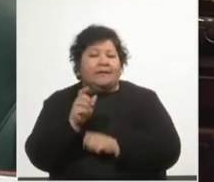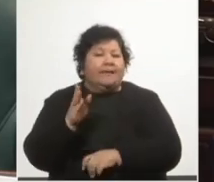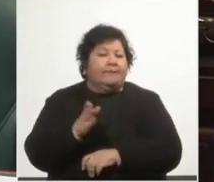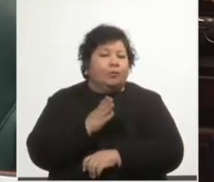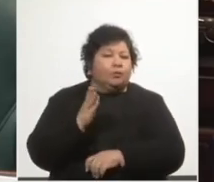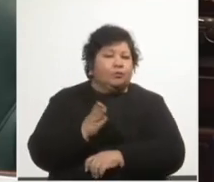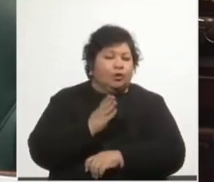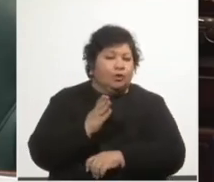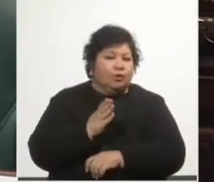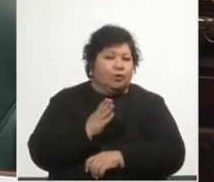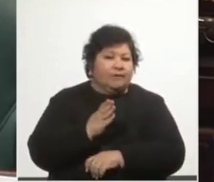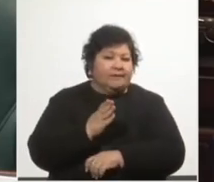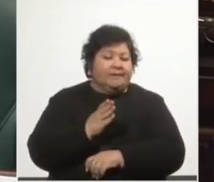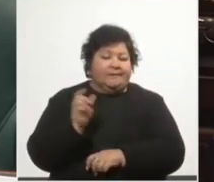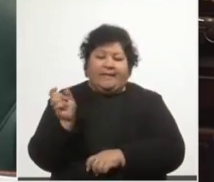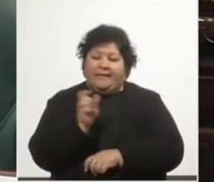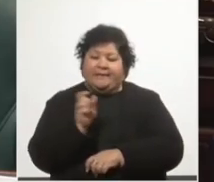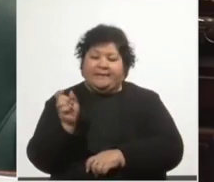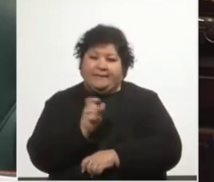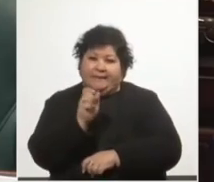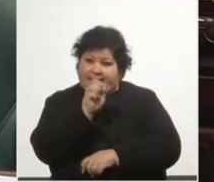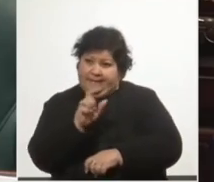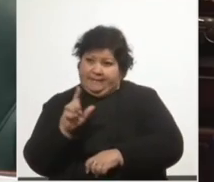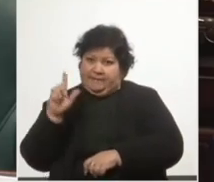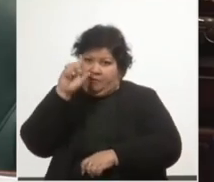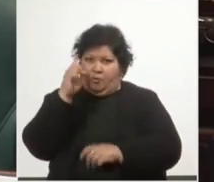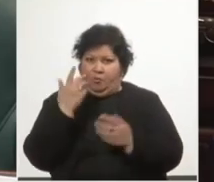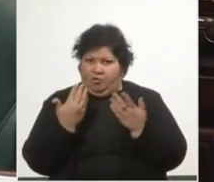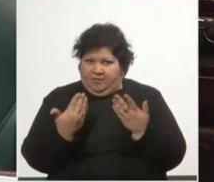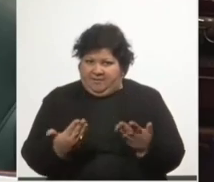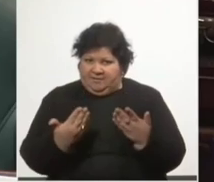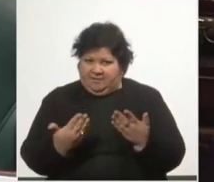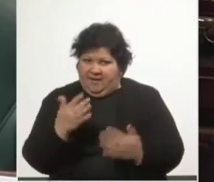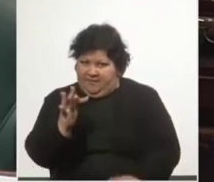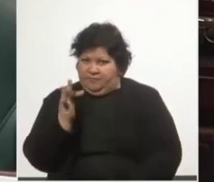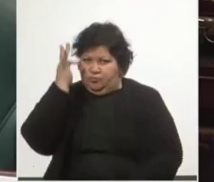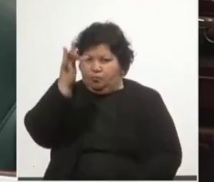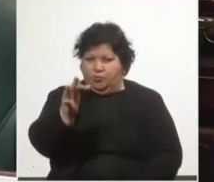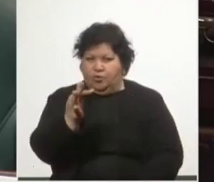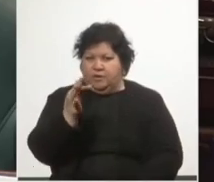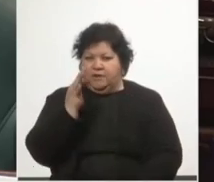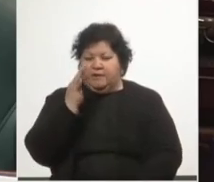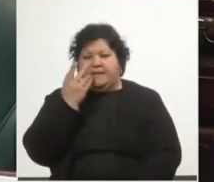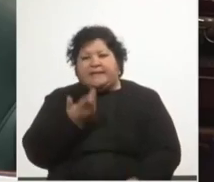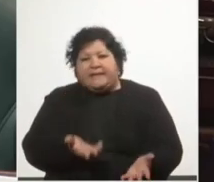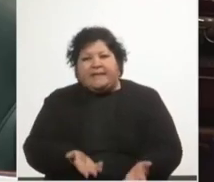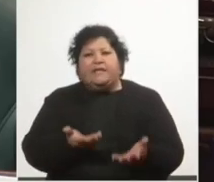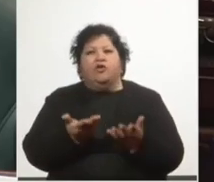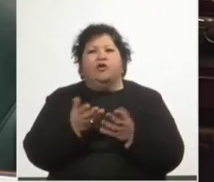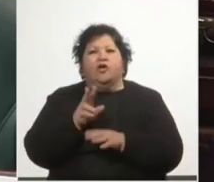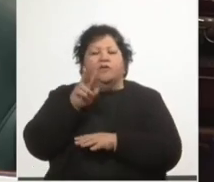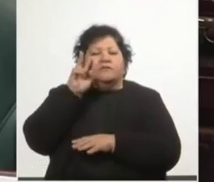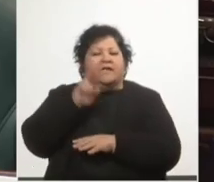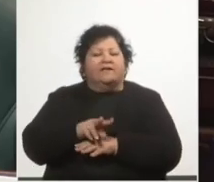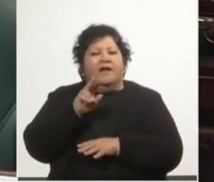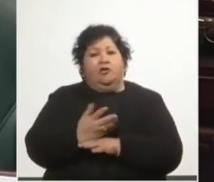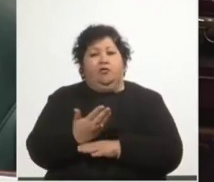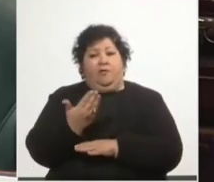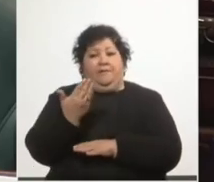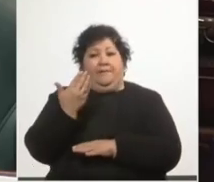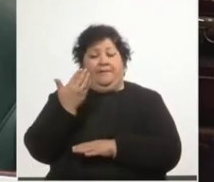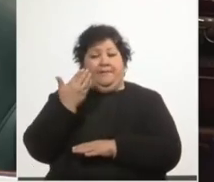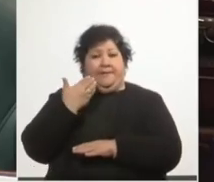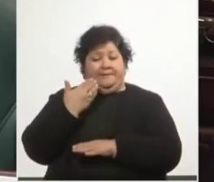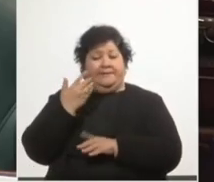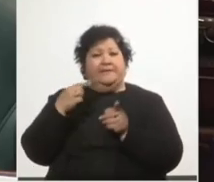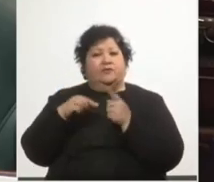distancia que existe entre el crecimiento potencial de largo plazo y el observado. Y resulta que pasamos